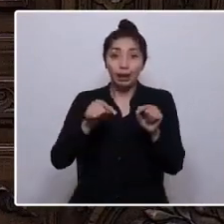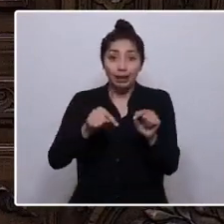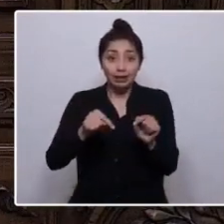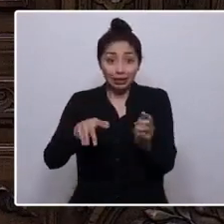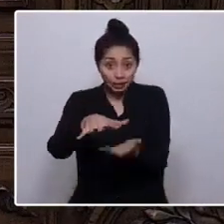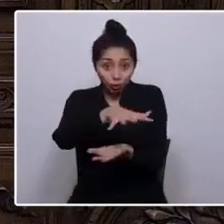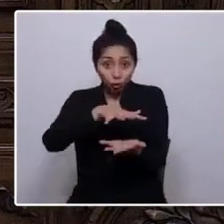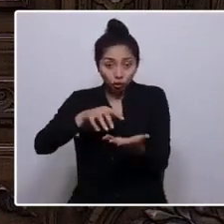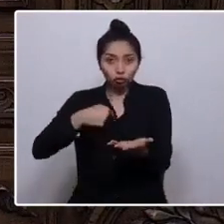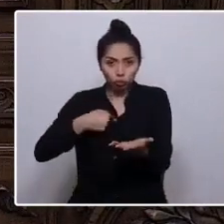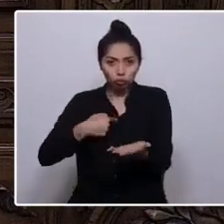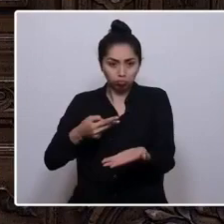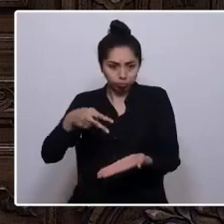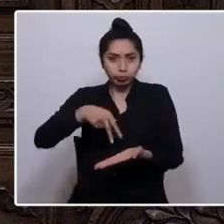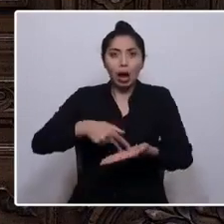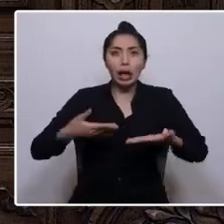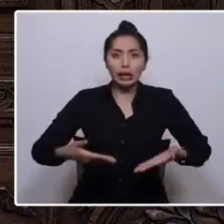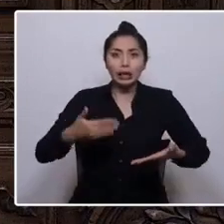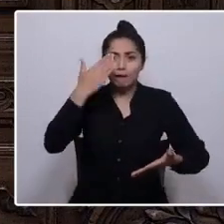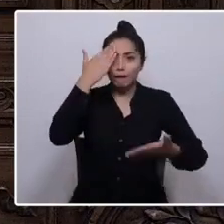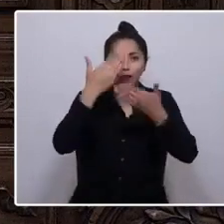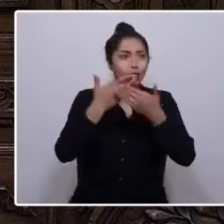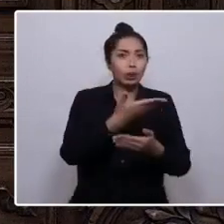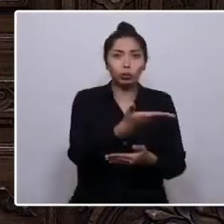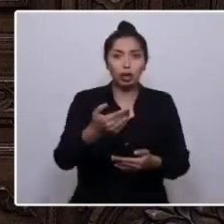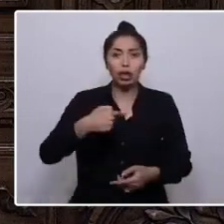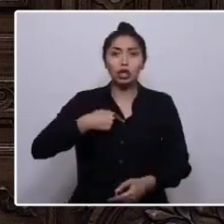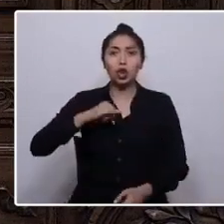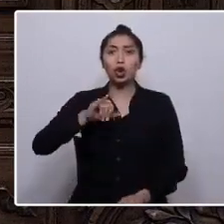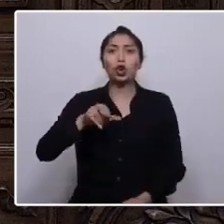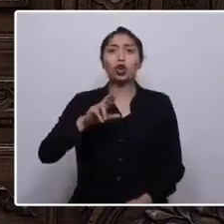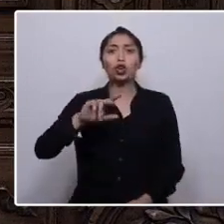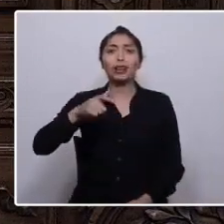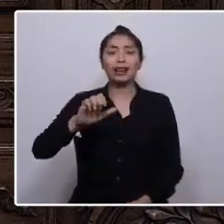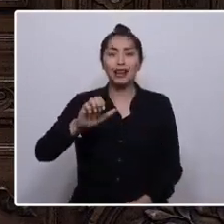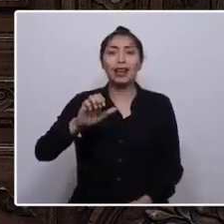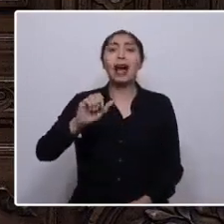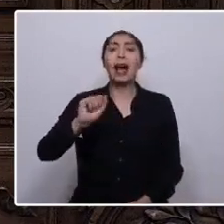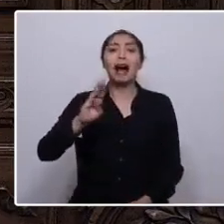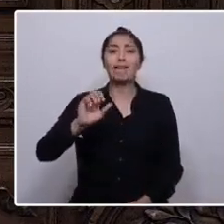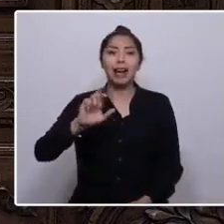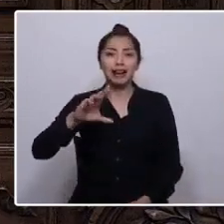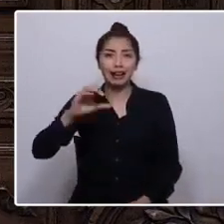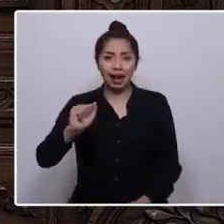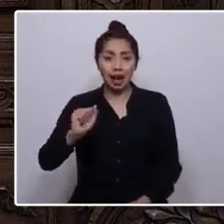estoy aquí, frente a ustedes, soy Jorge Abarca Riveros, hijo